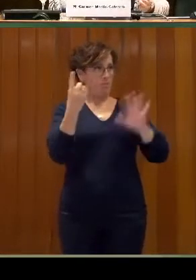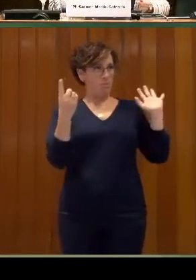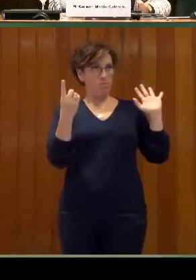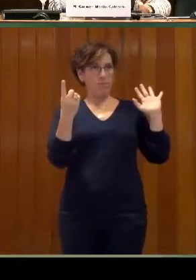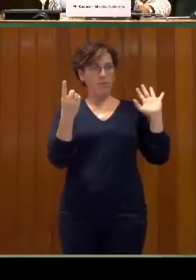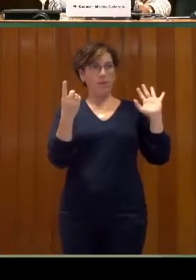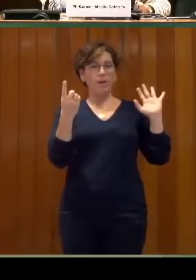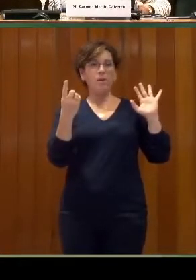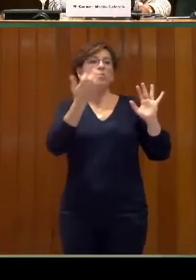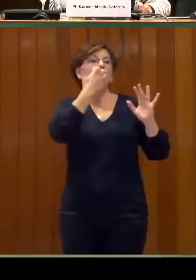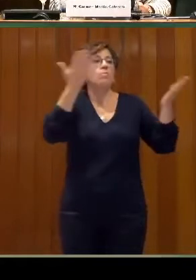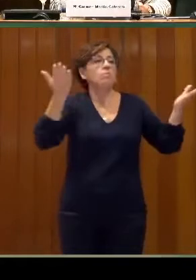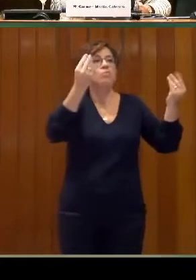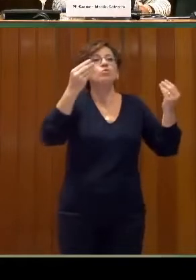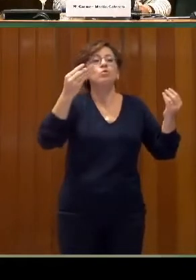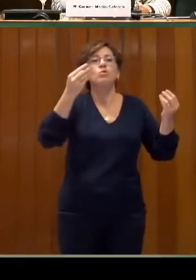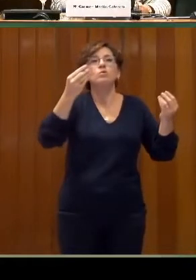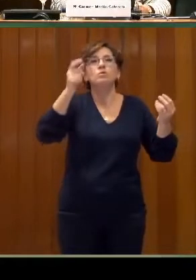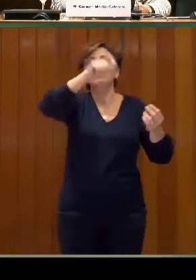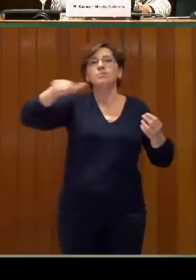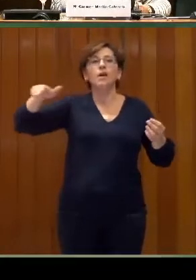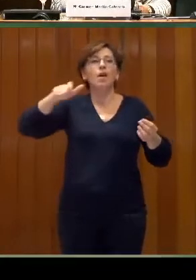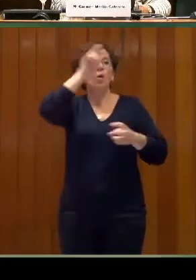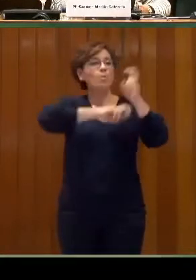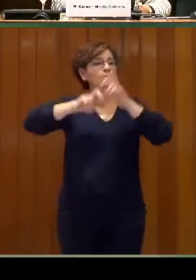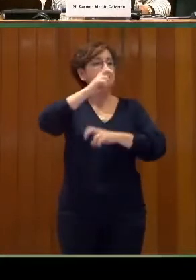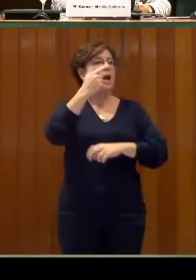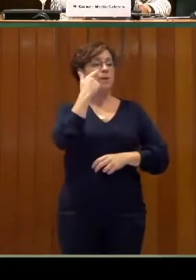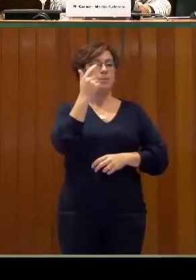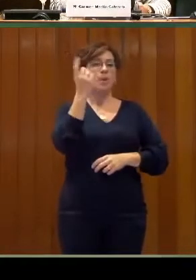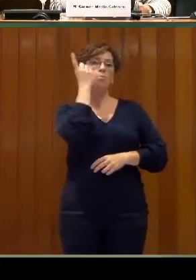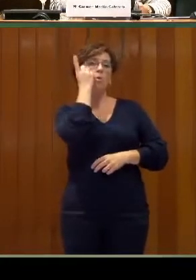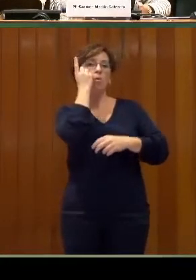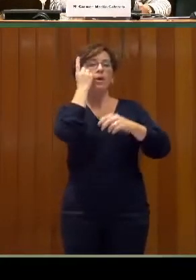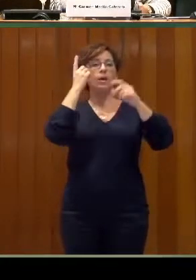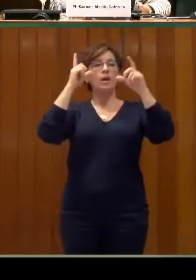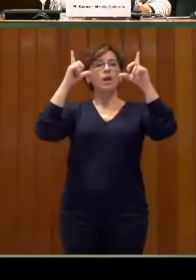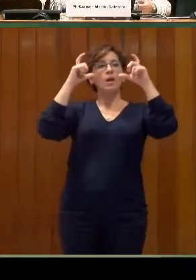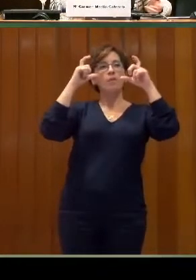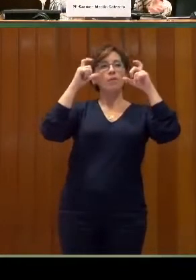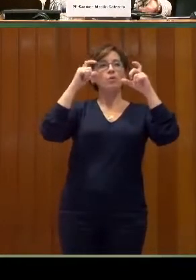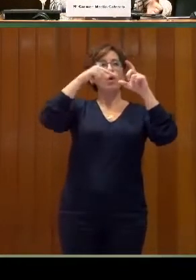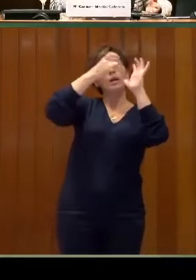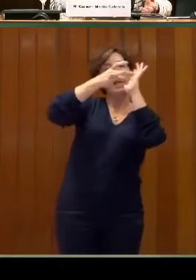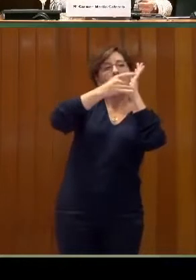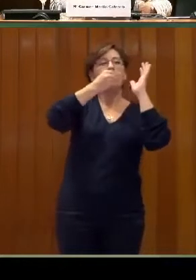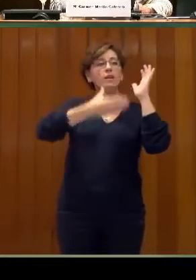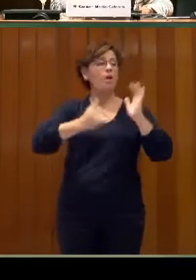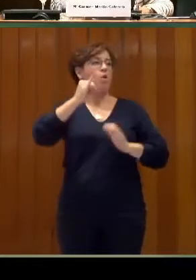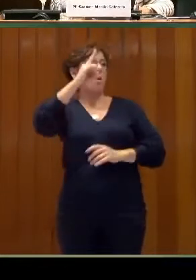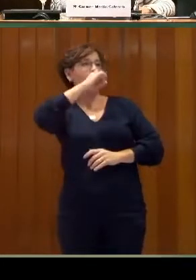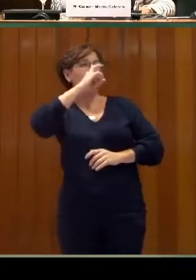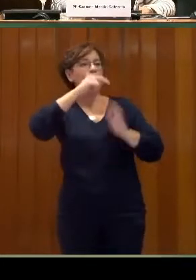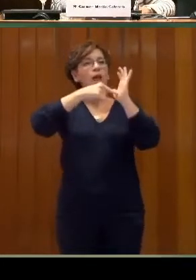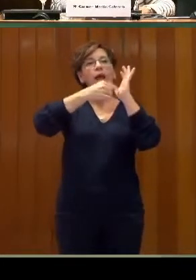es la cámara de fotos que incorpora ese móvil o la memoria que tiene, pues al mismo nivel,